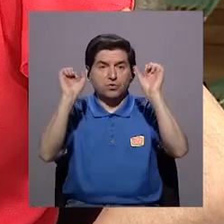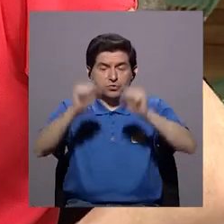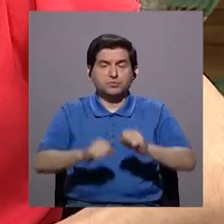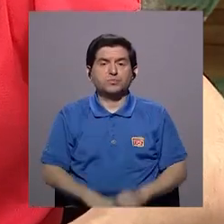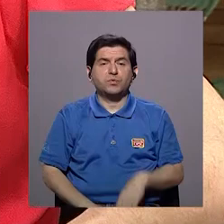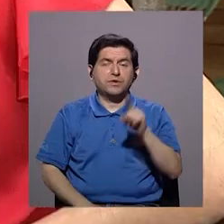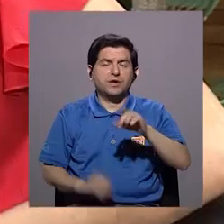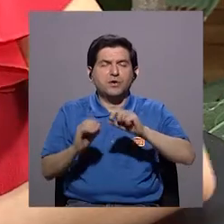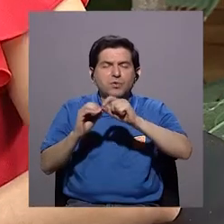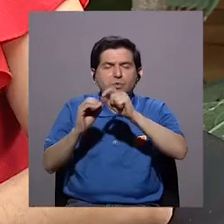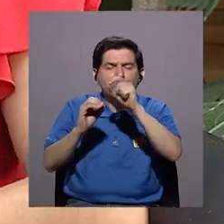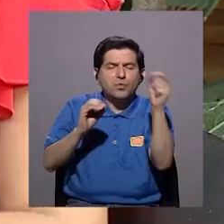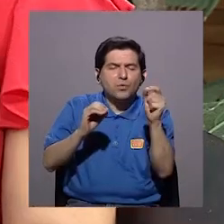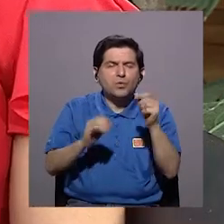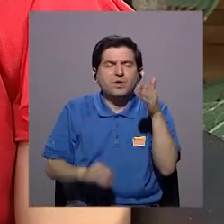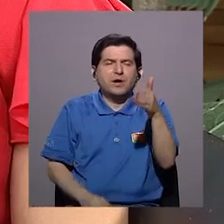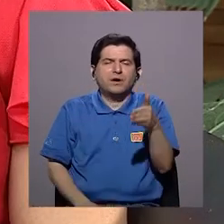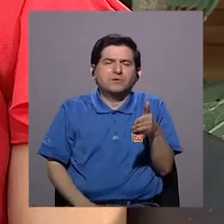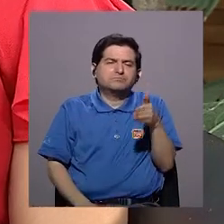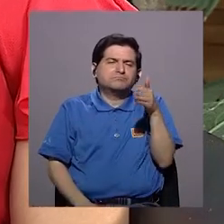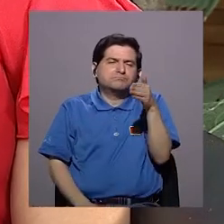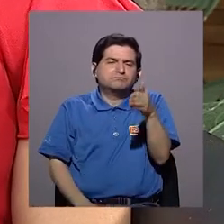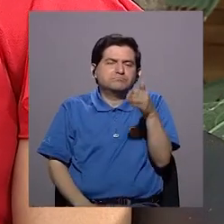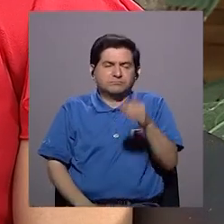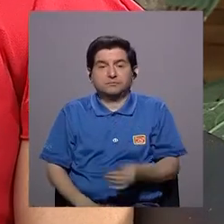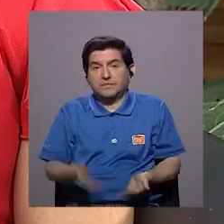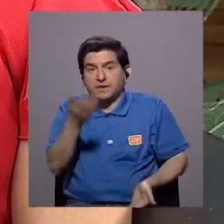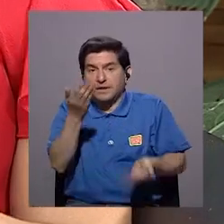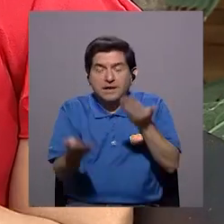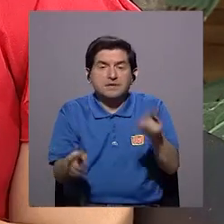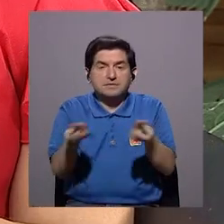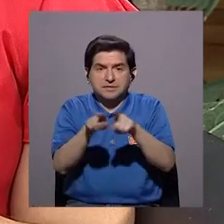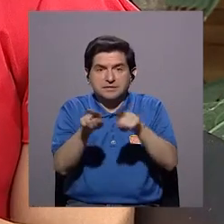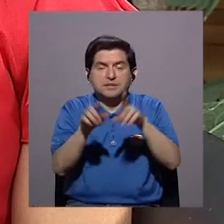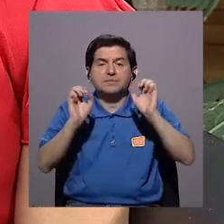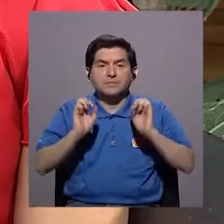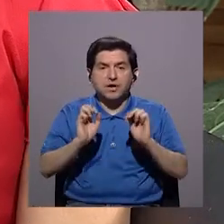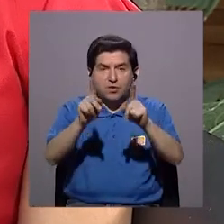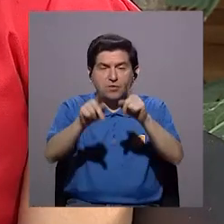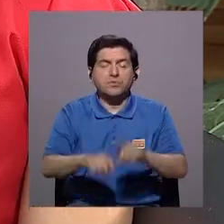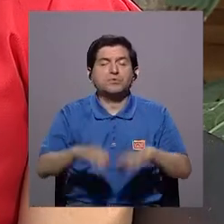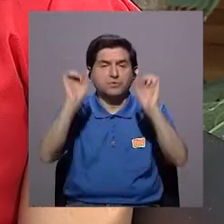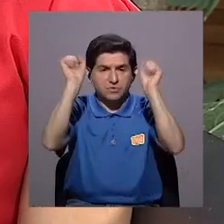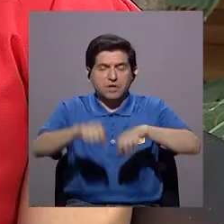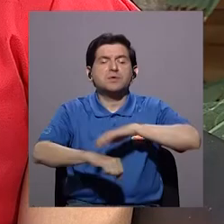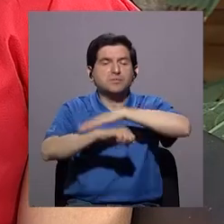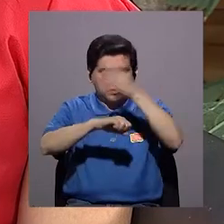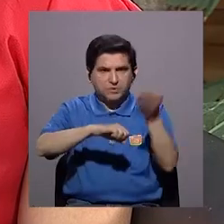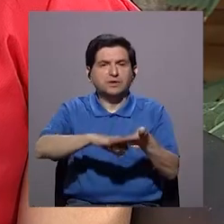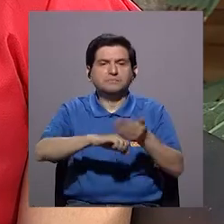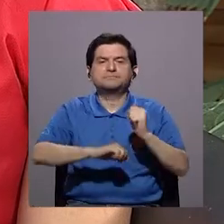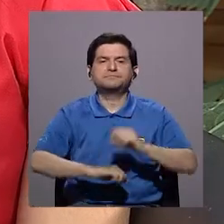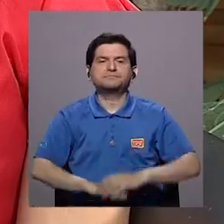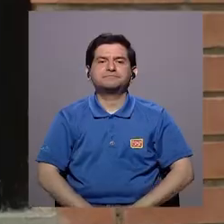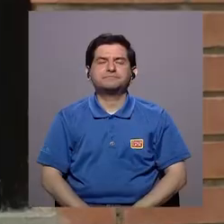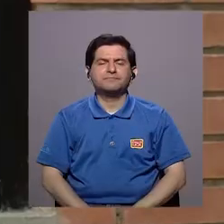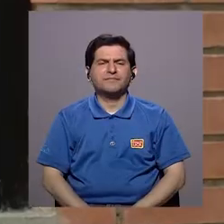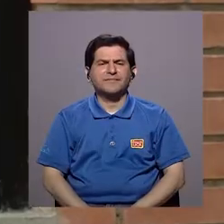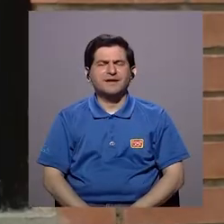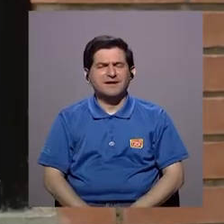porque puede haber una ovulación un poquito retardada, y donde puede haber también una posibilidad de lograr el embarazo.